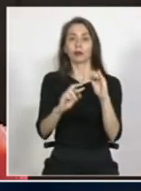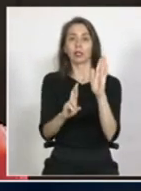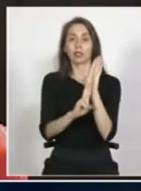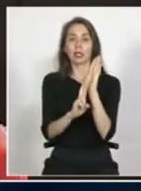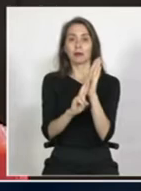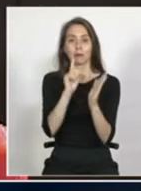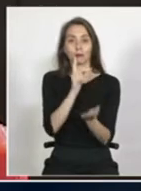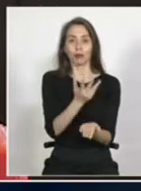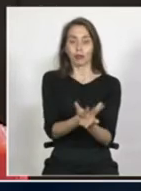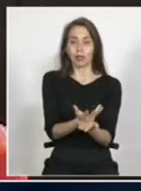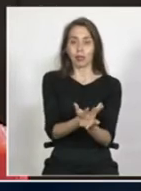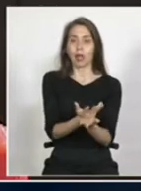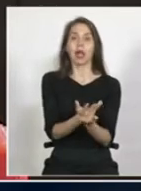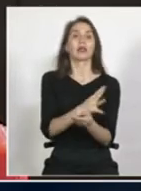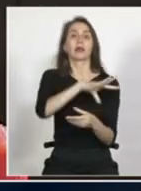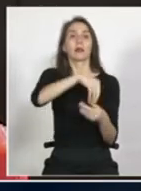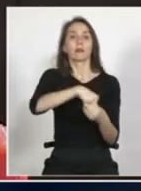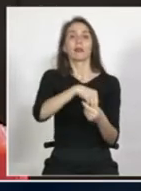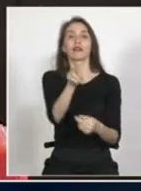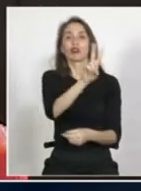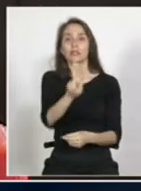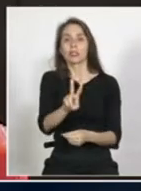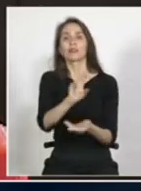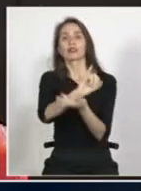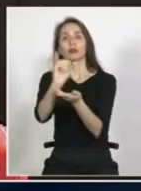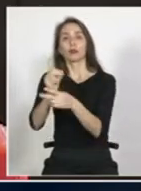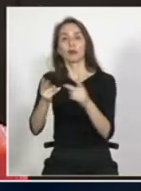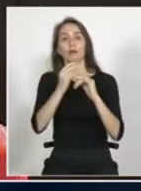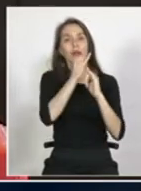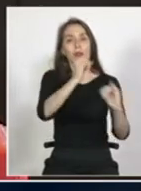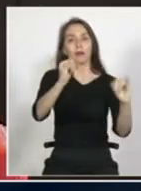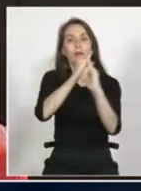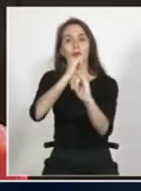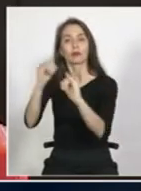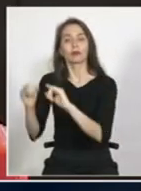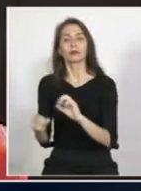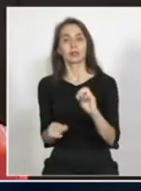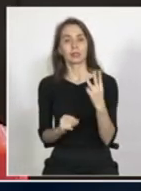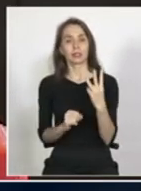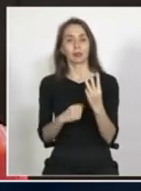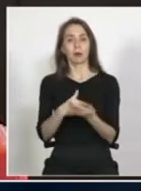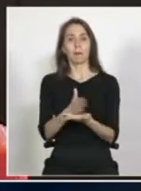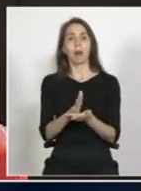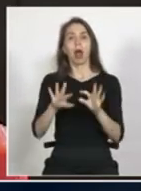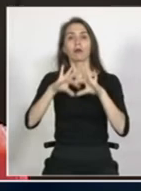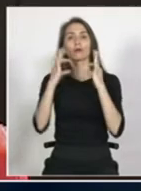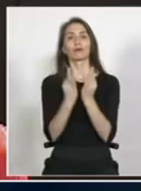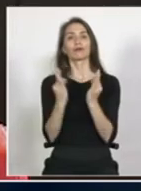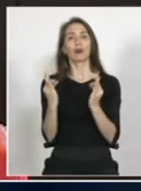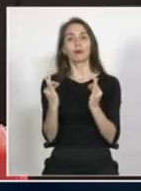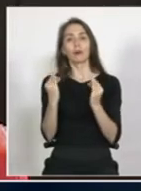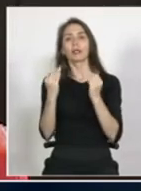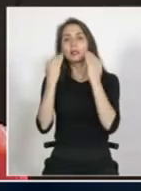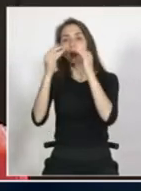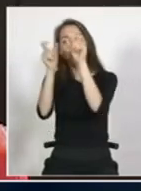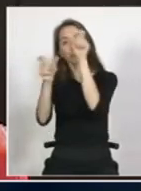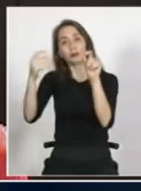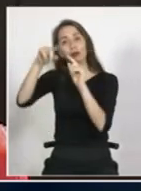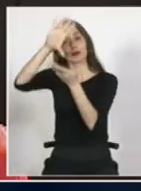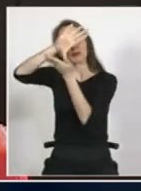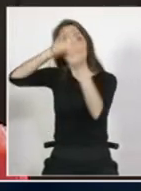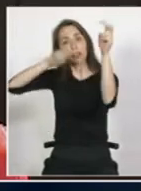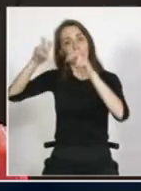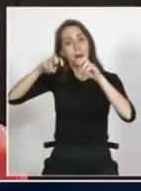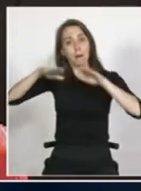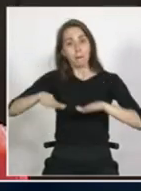vigentes entre los servicios e instituciones públicas. Y en tercer lugar, tener un plan integral de inclusión social para migrantes que